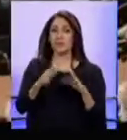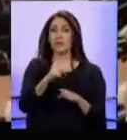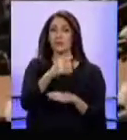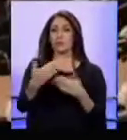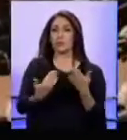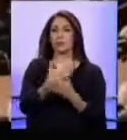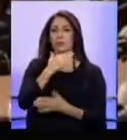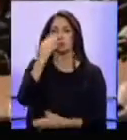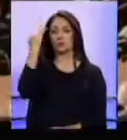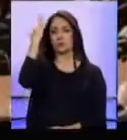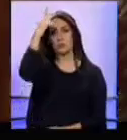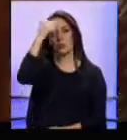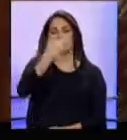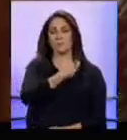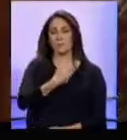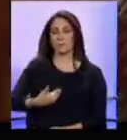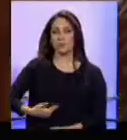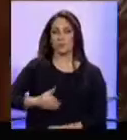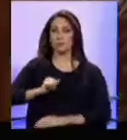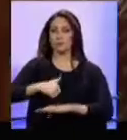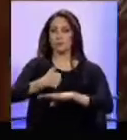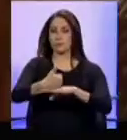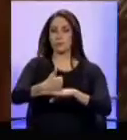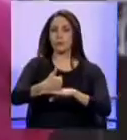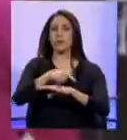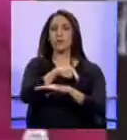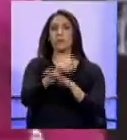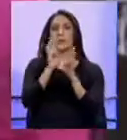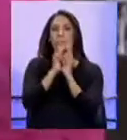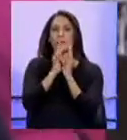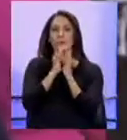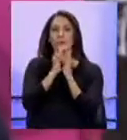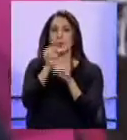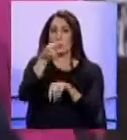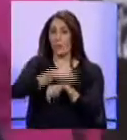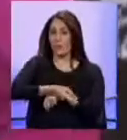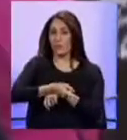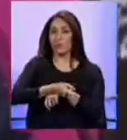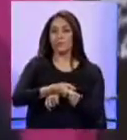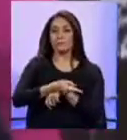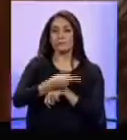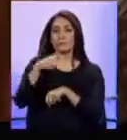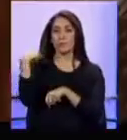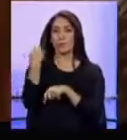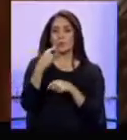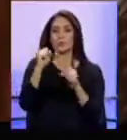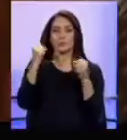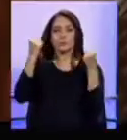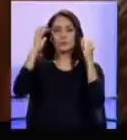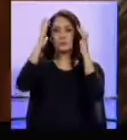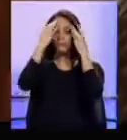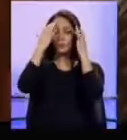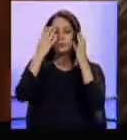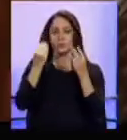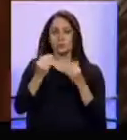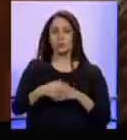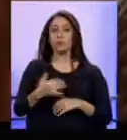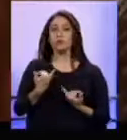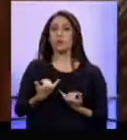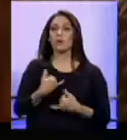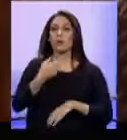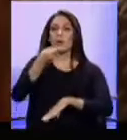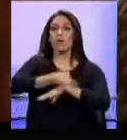administración Trump, el miércoles en su primer discurso ante el Congreso, de una orden que incrementó la tensión. Le he ordenado al